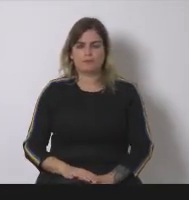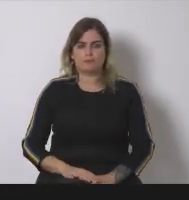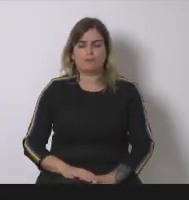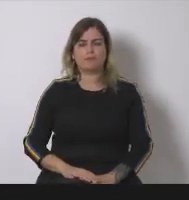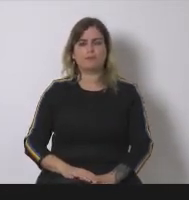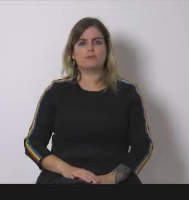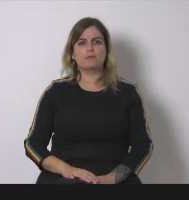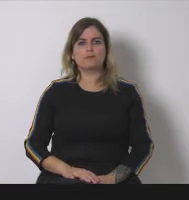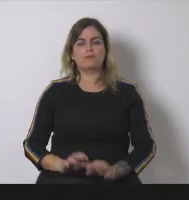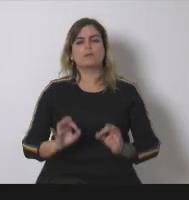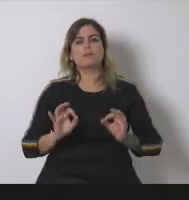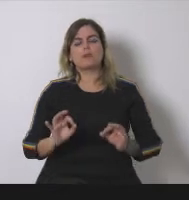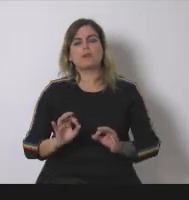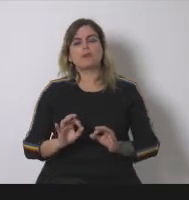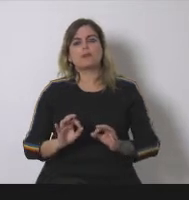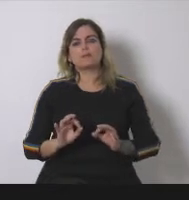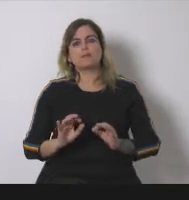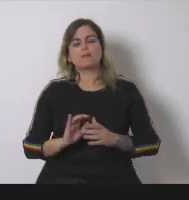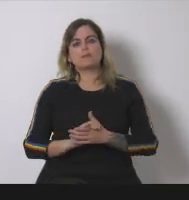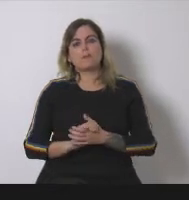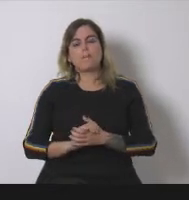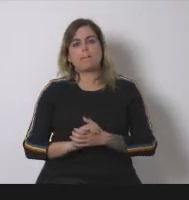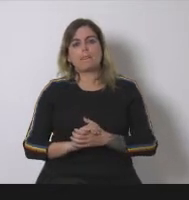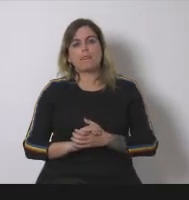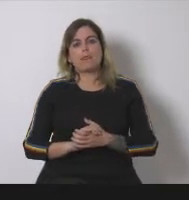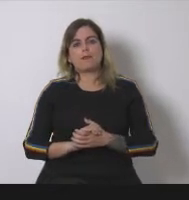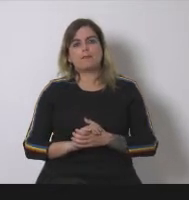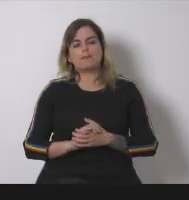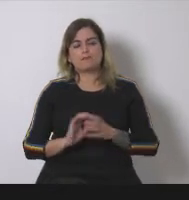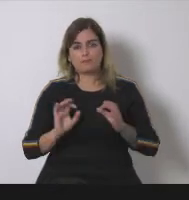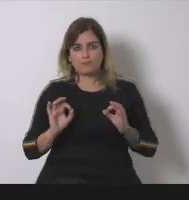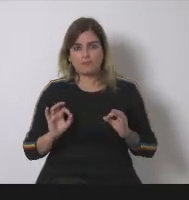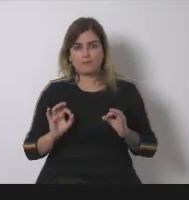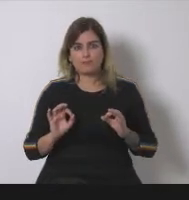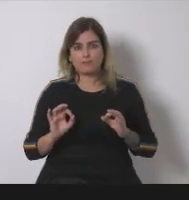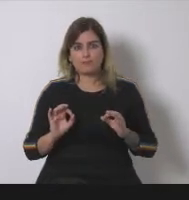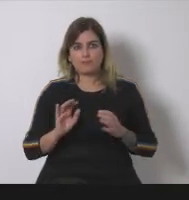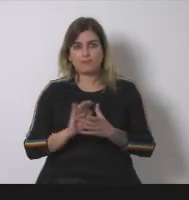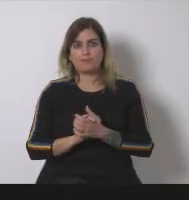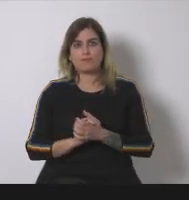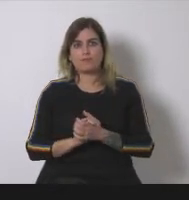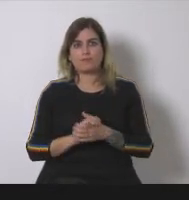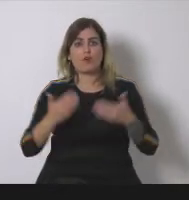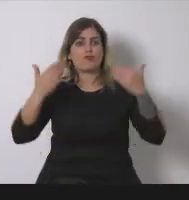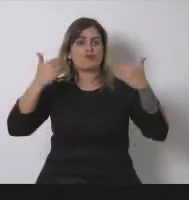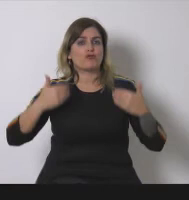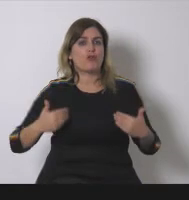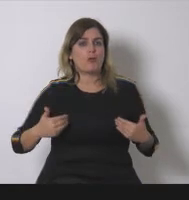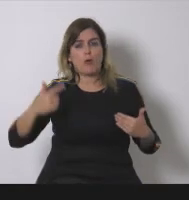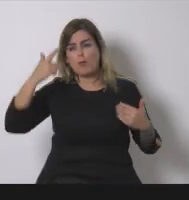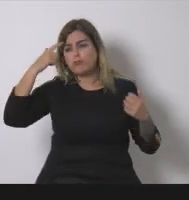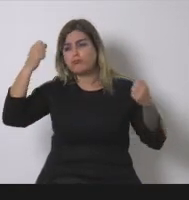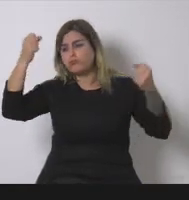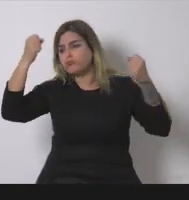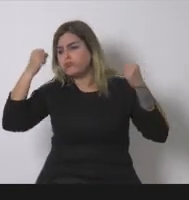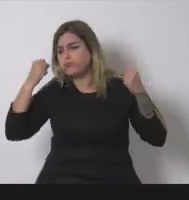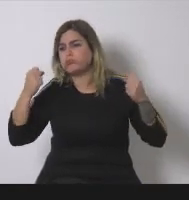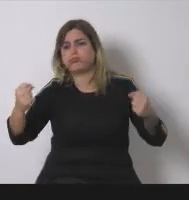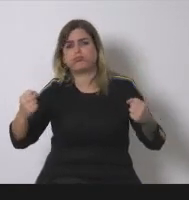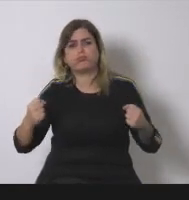bueno pues yo sin duda no soy un experto en cuestiones de soberanía alimentaria o en